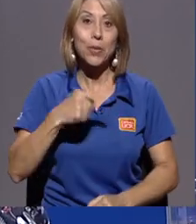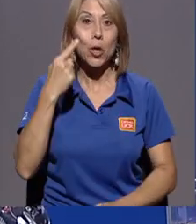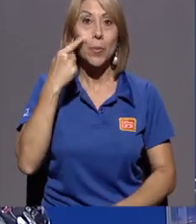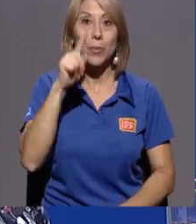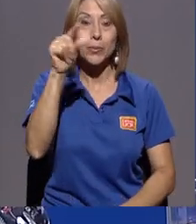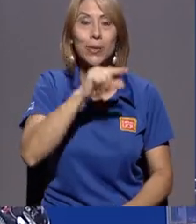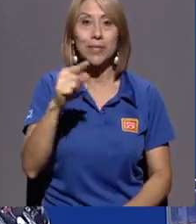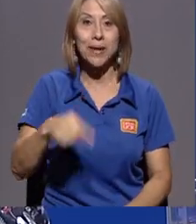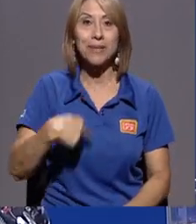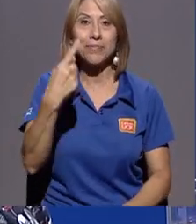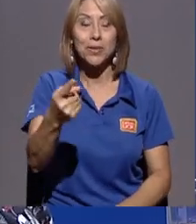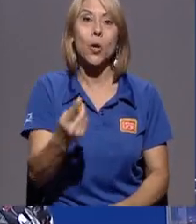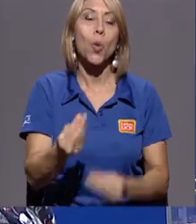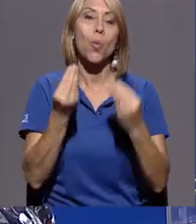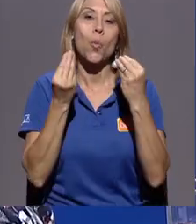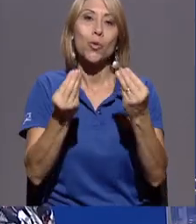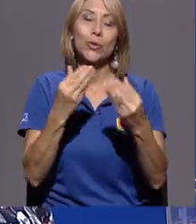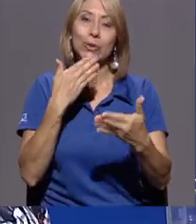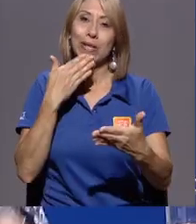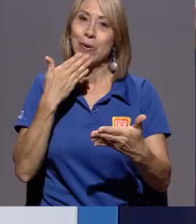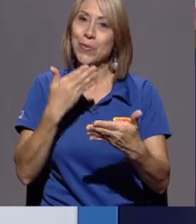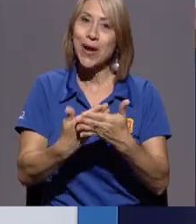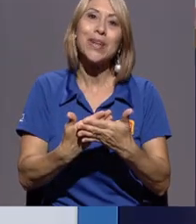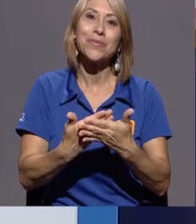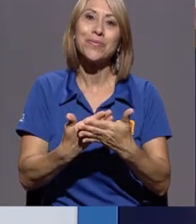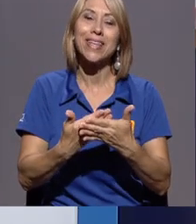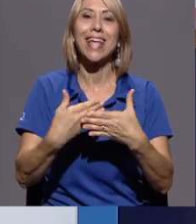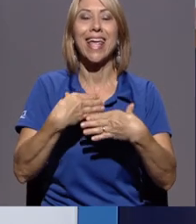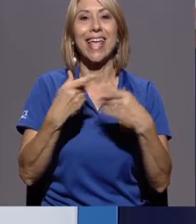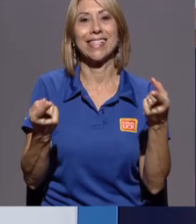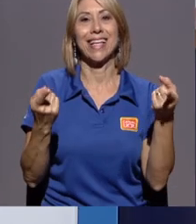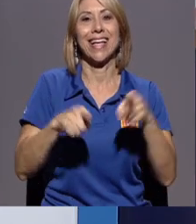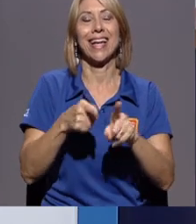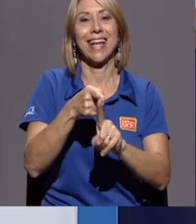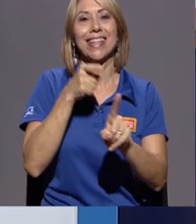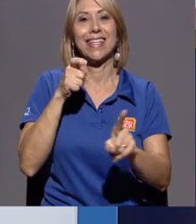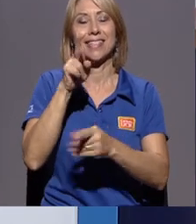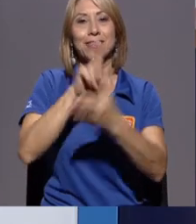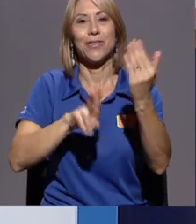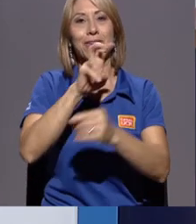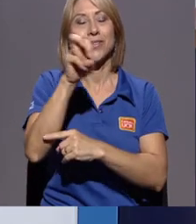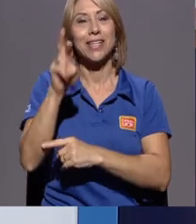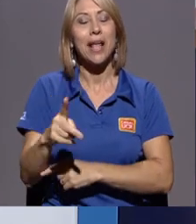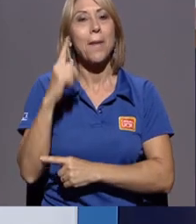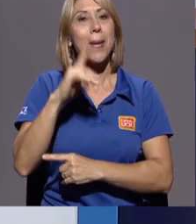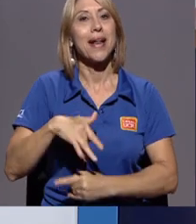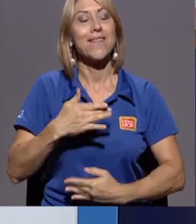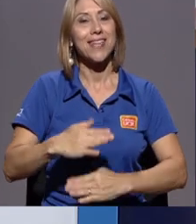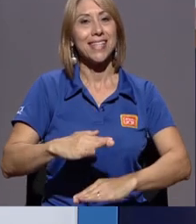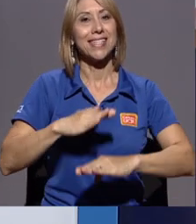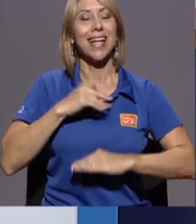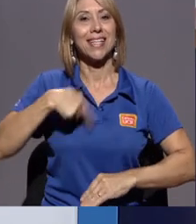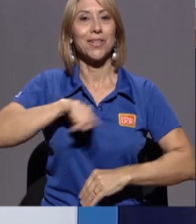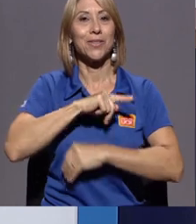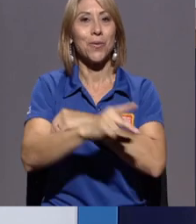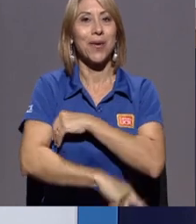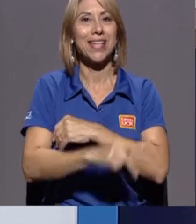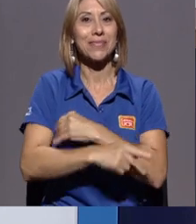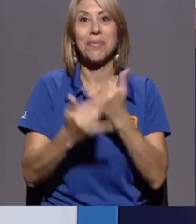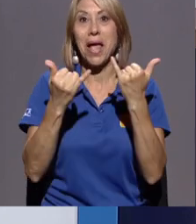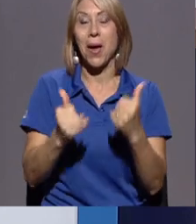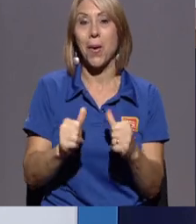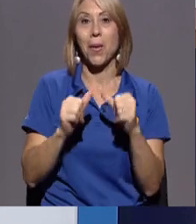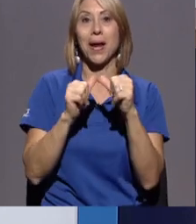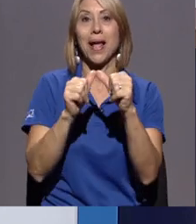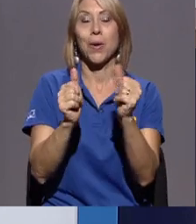vemos a la vuelta de una semana con mucho de lo bueno que se genera desde la Universidad de Costa Rica para el bienestar de nuestro país. Los